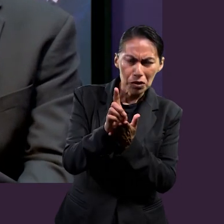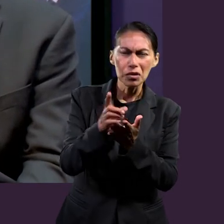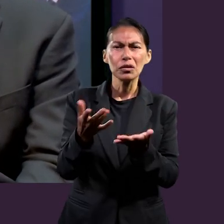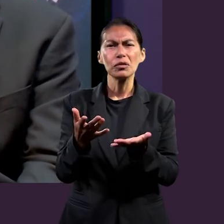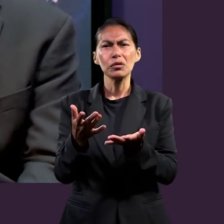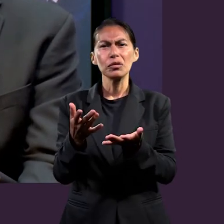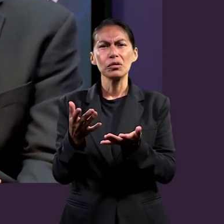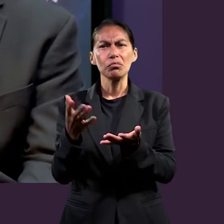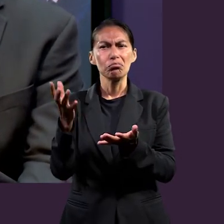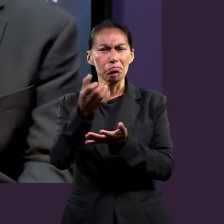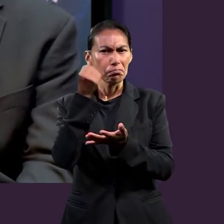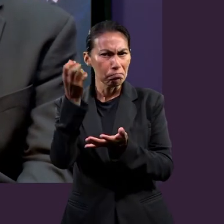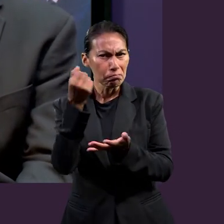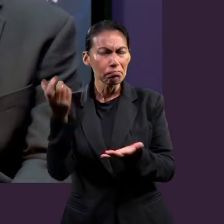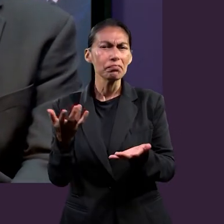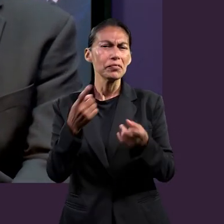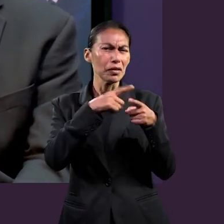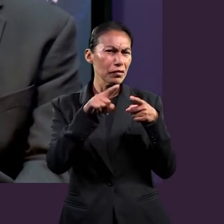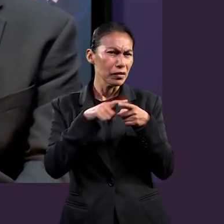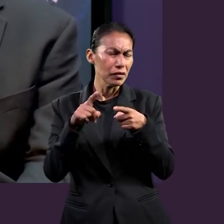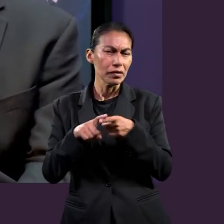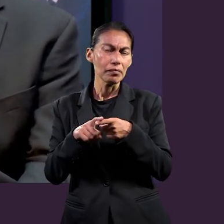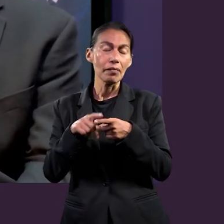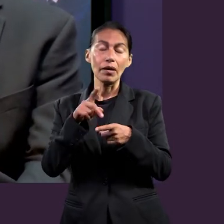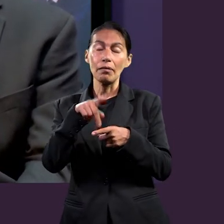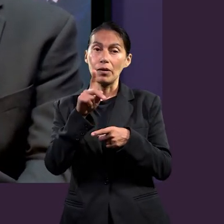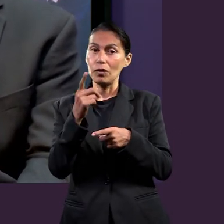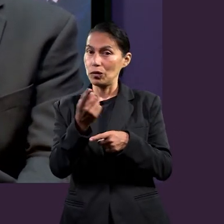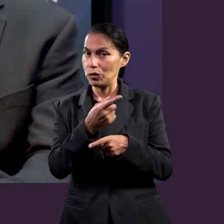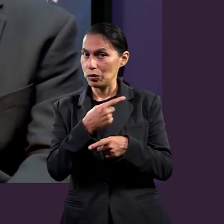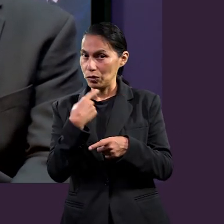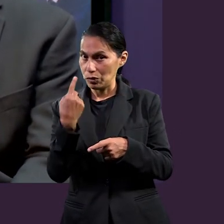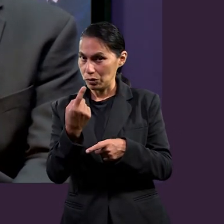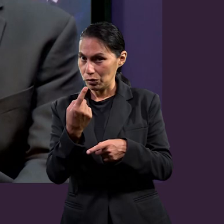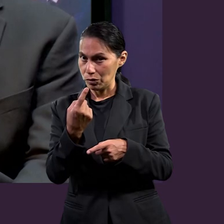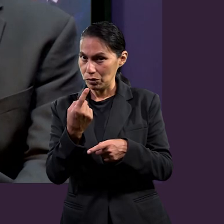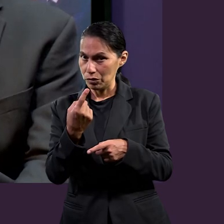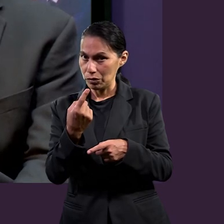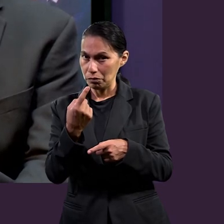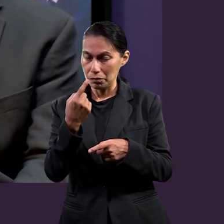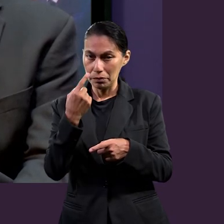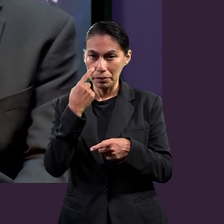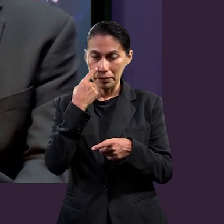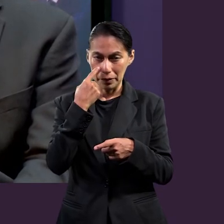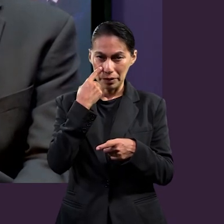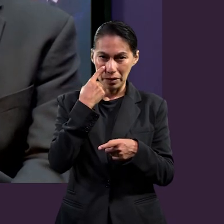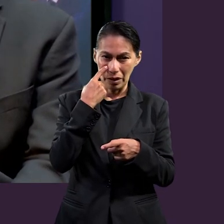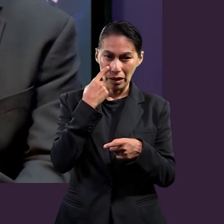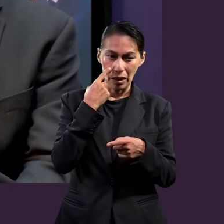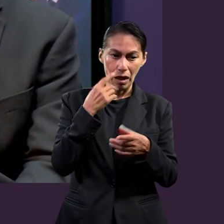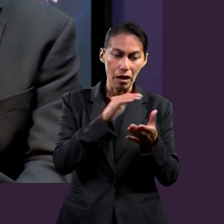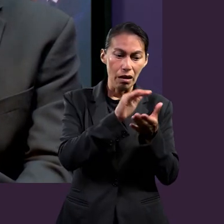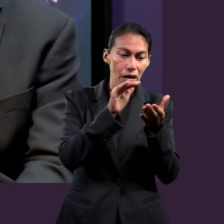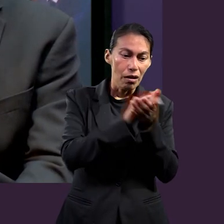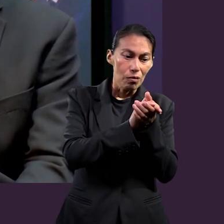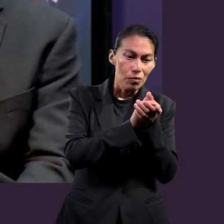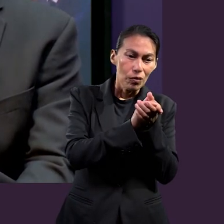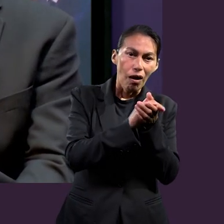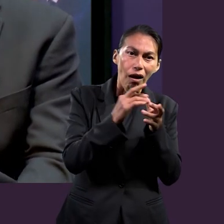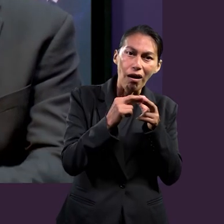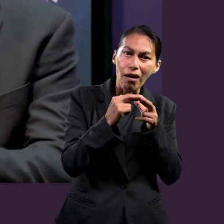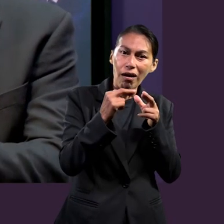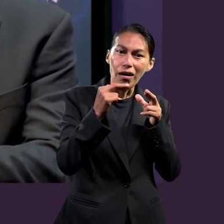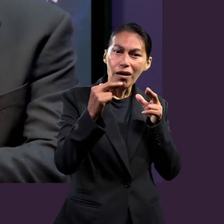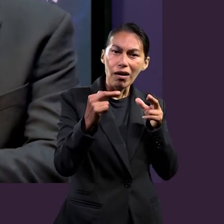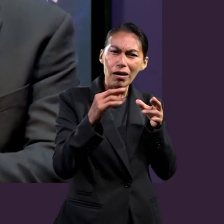también de lograr sus derechos. Muchos, pero cabe señalar o no hay que olvidarnos que se está hablando de una